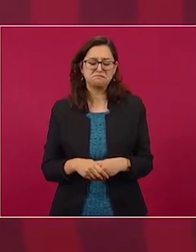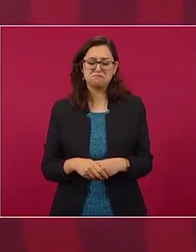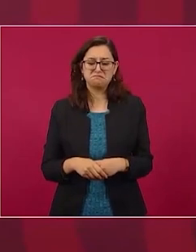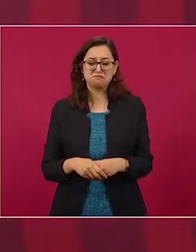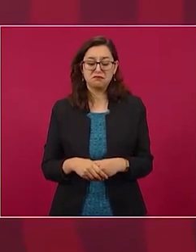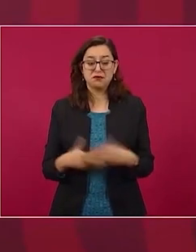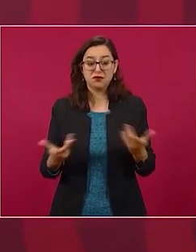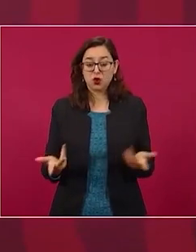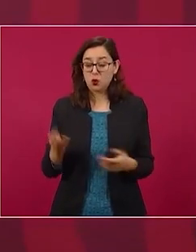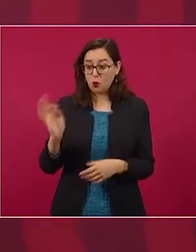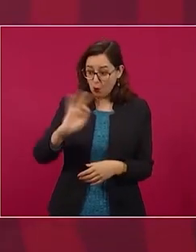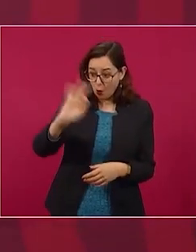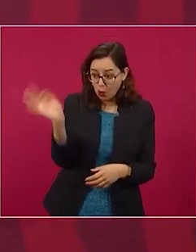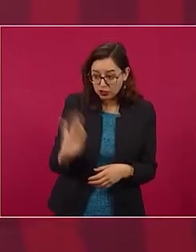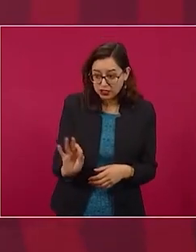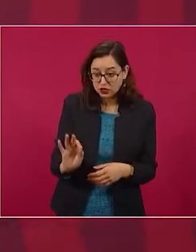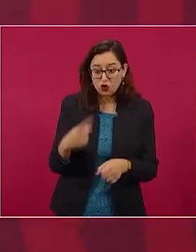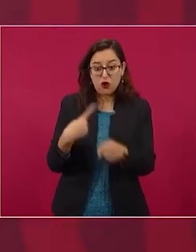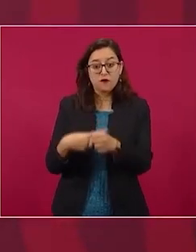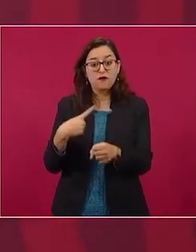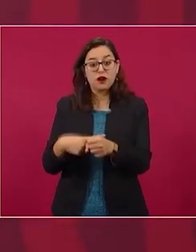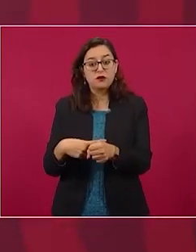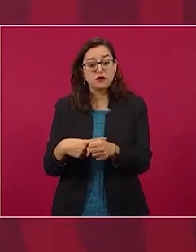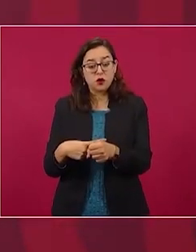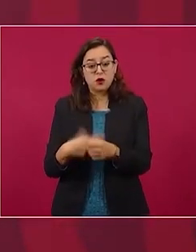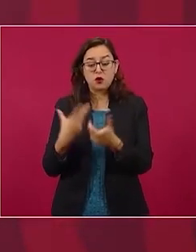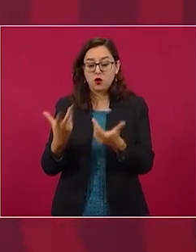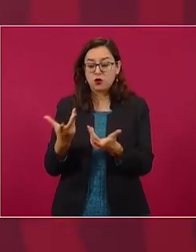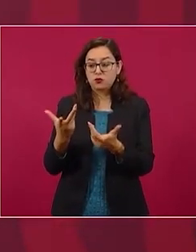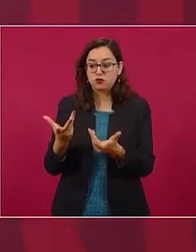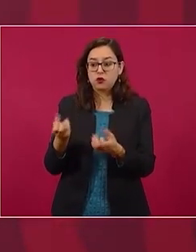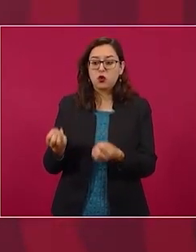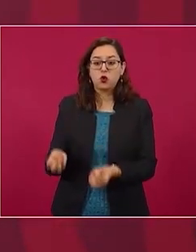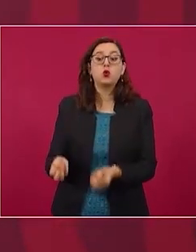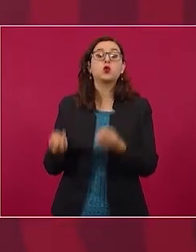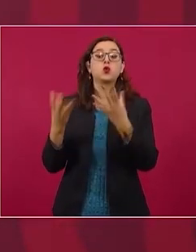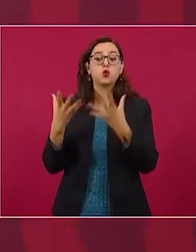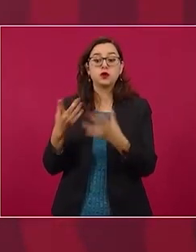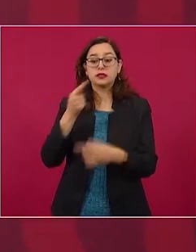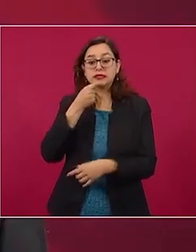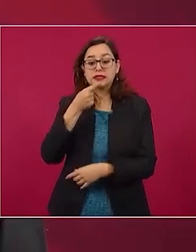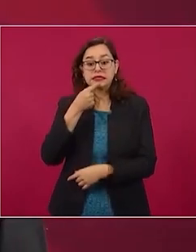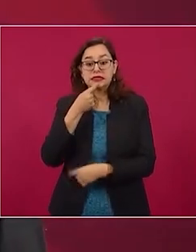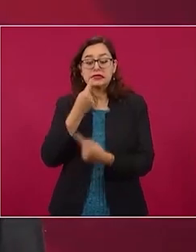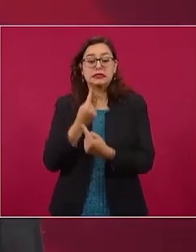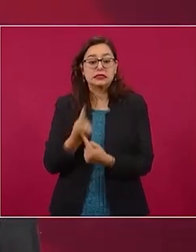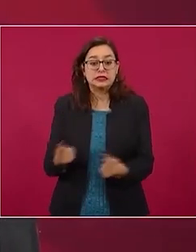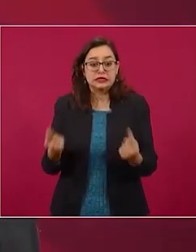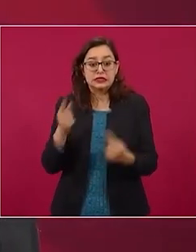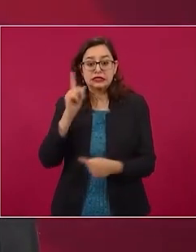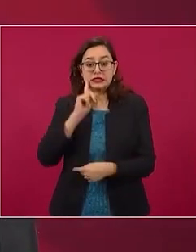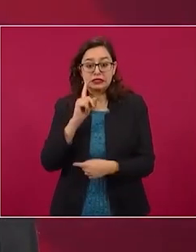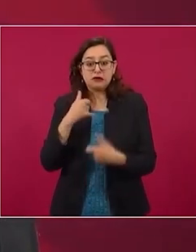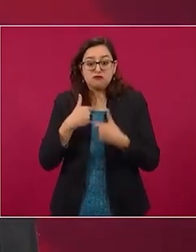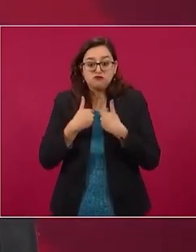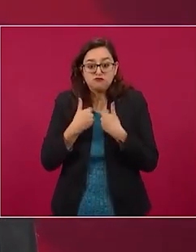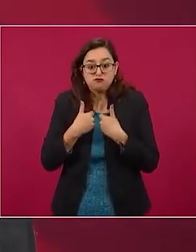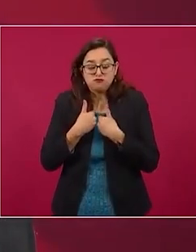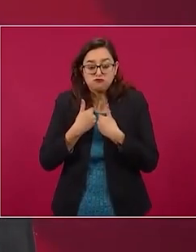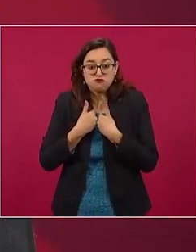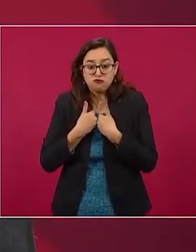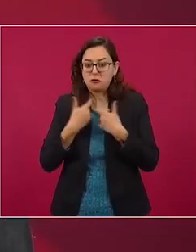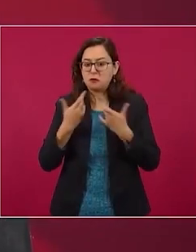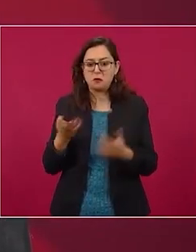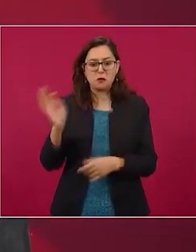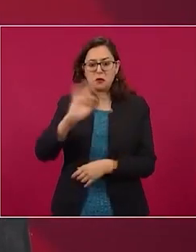El porcentaje de casos de COVID-19 en niños, niñas y adolescentes se ha mantenido